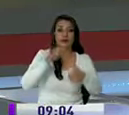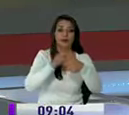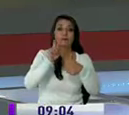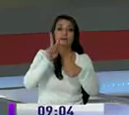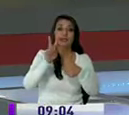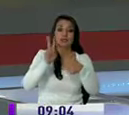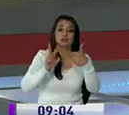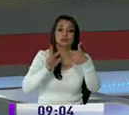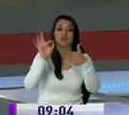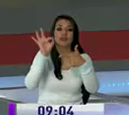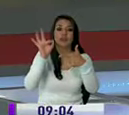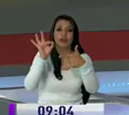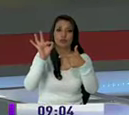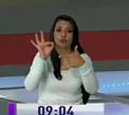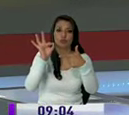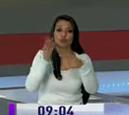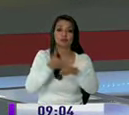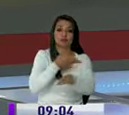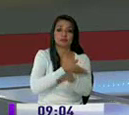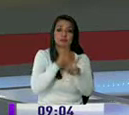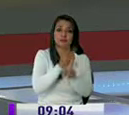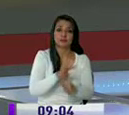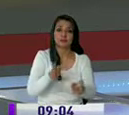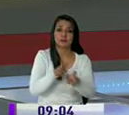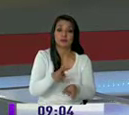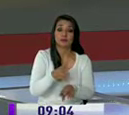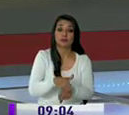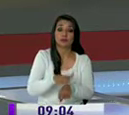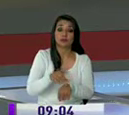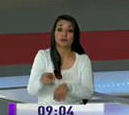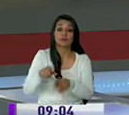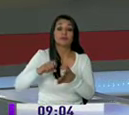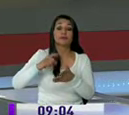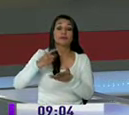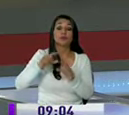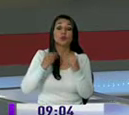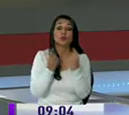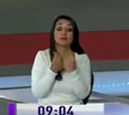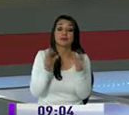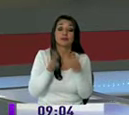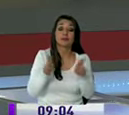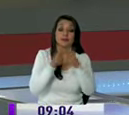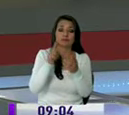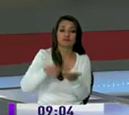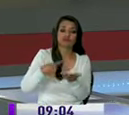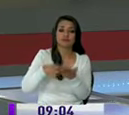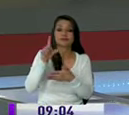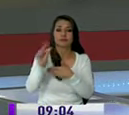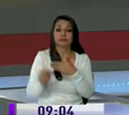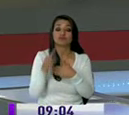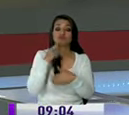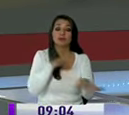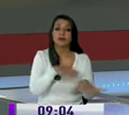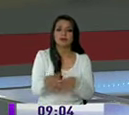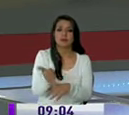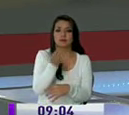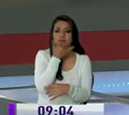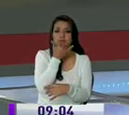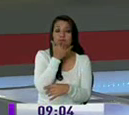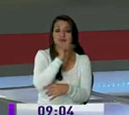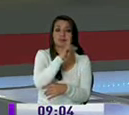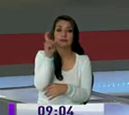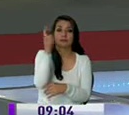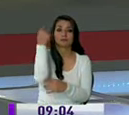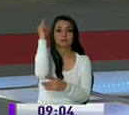Alvarado dentro de una investigación previa impulsada tras un informe de la unidad de análisis financiero que determinó operaciones inusuales por más de 100